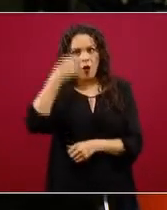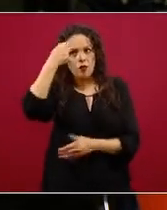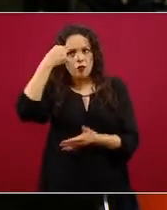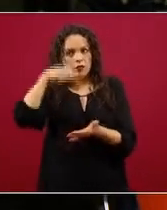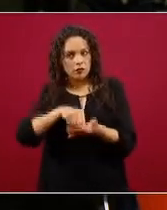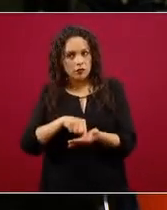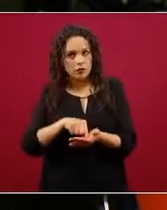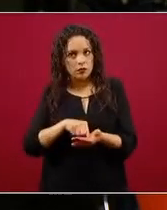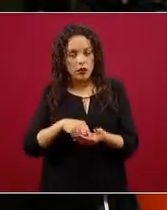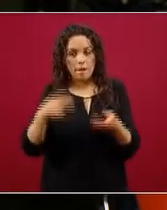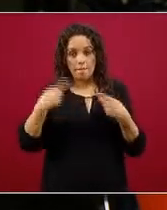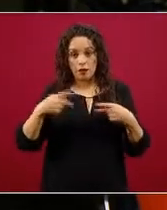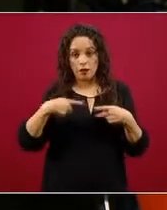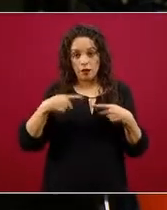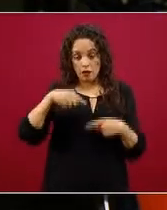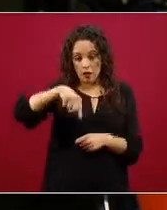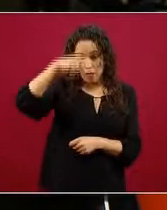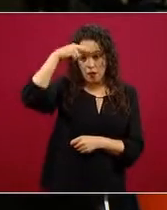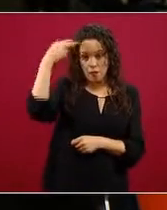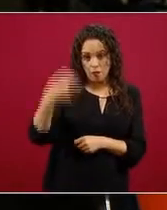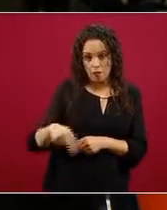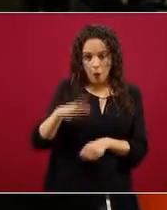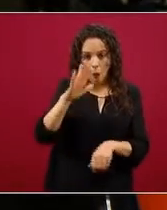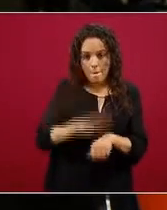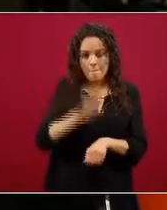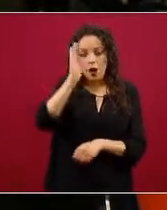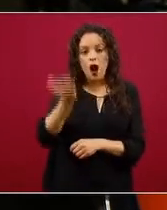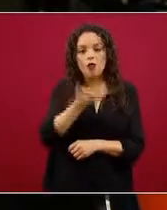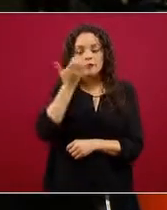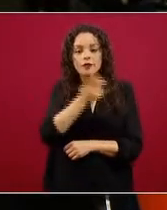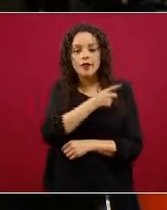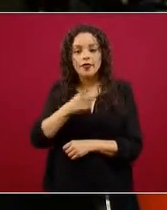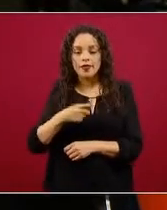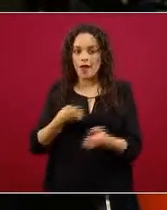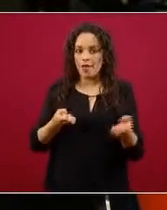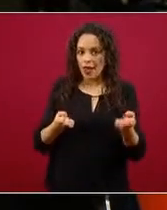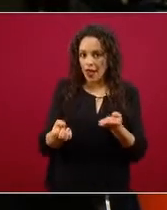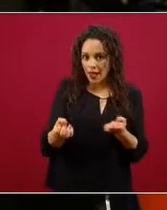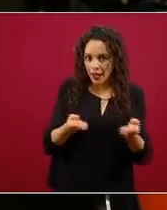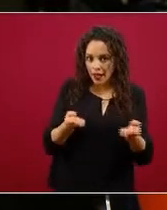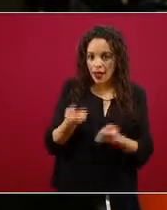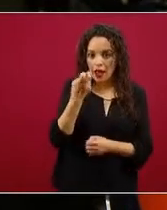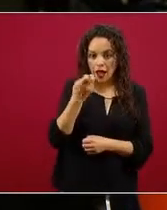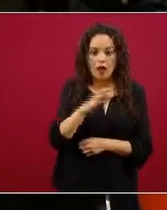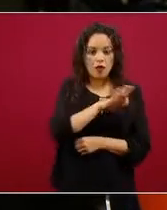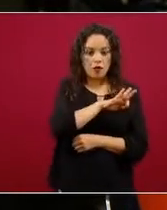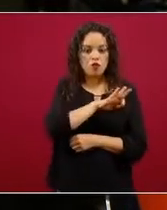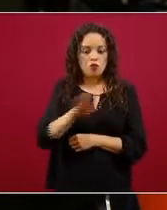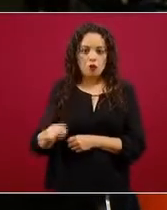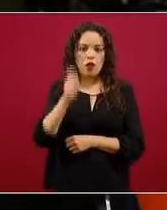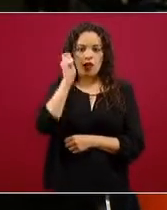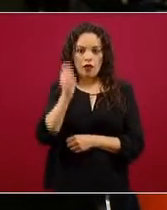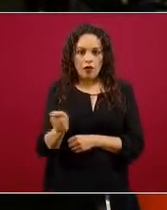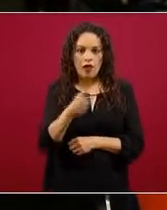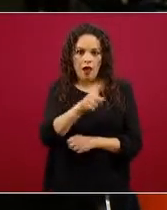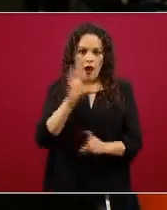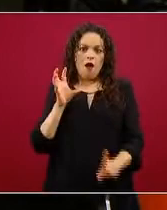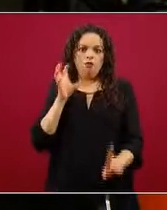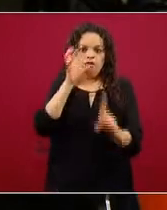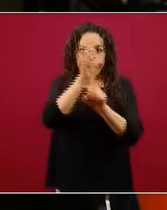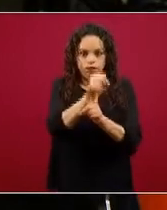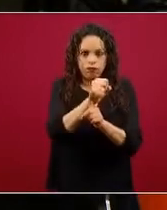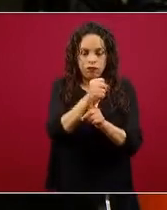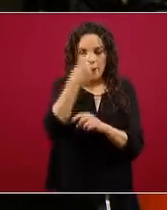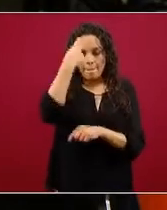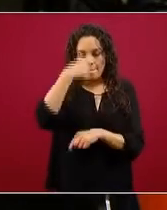más mexicanos tomemos la práctica de hacer ejercicio, es como vamos a tener la capacidad de atender como sociedad retos como es esta